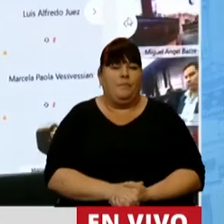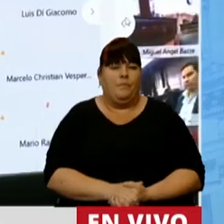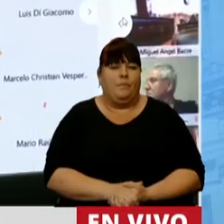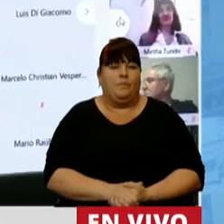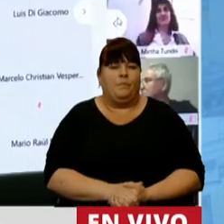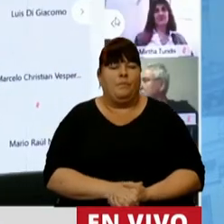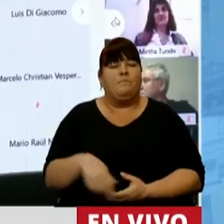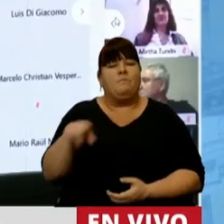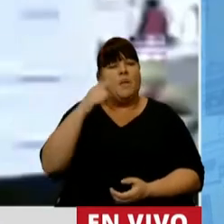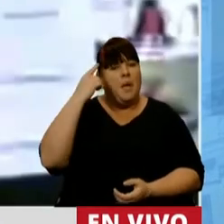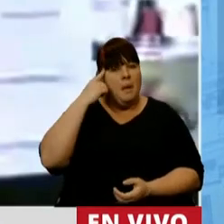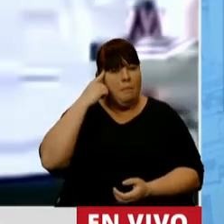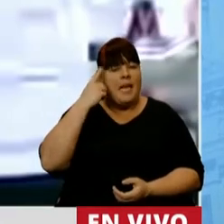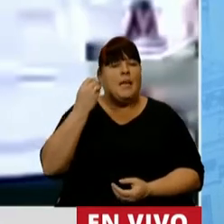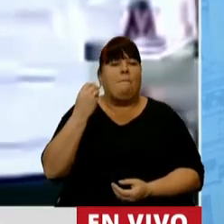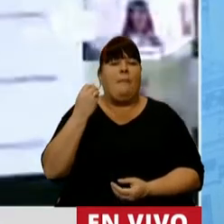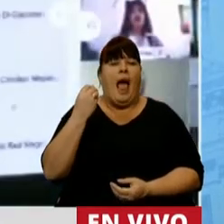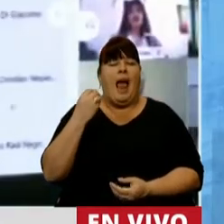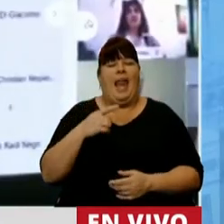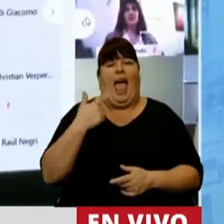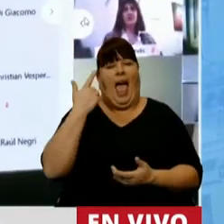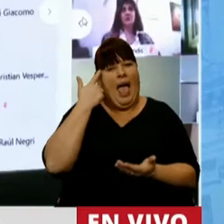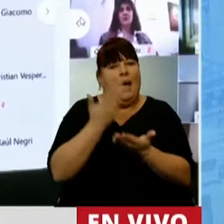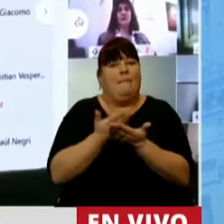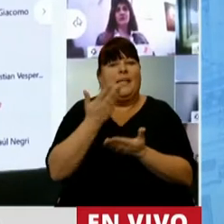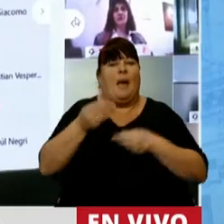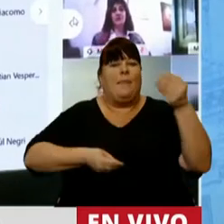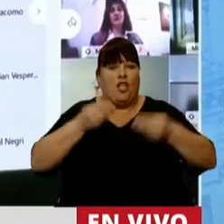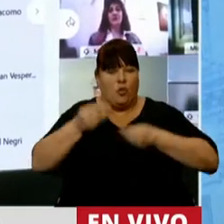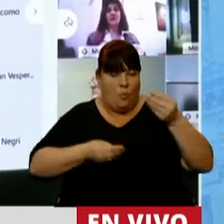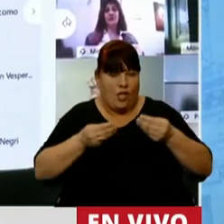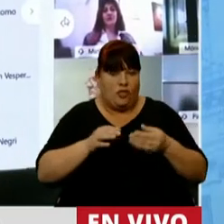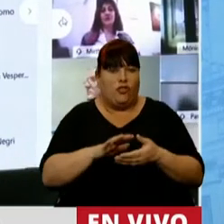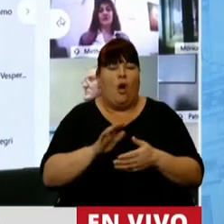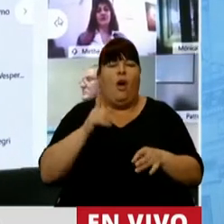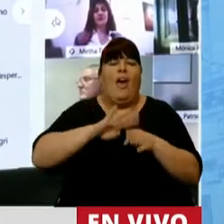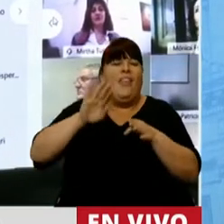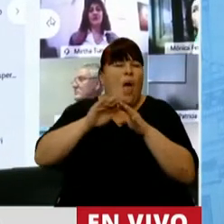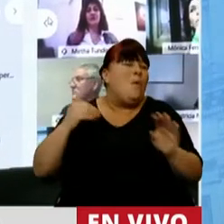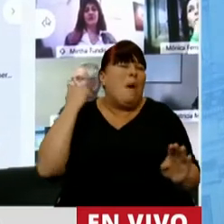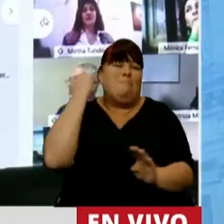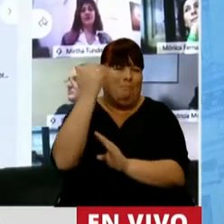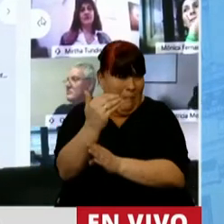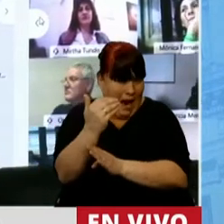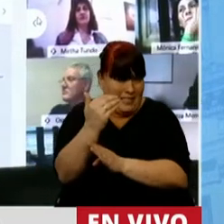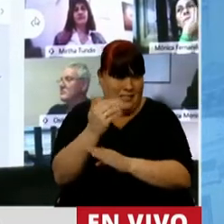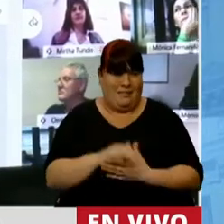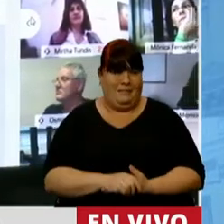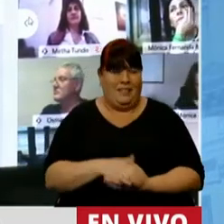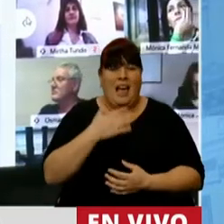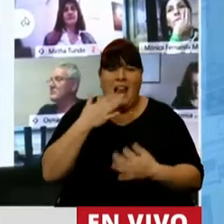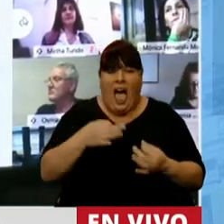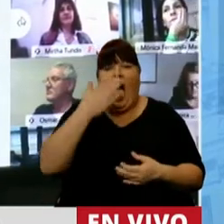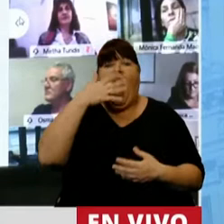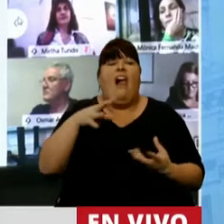tenía en cuenta para el planteo del presupuesto un sobreendeudamiento que realmente, bueno,